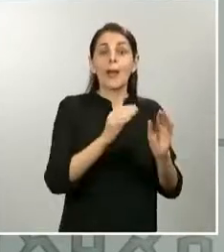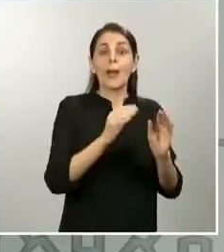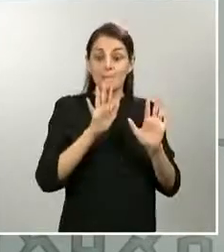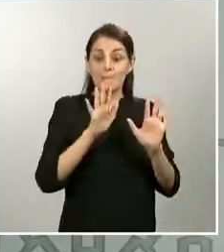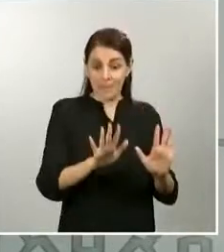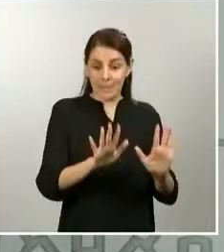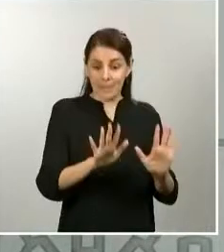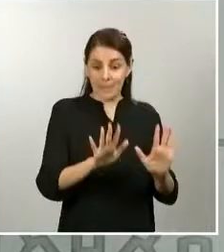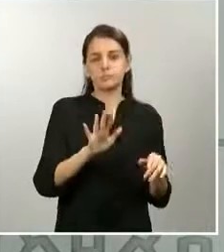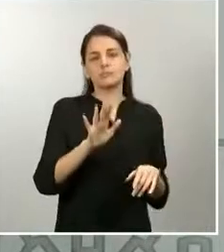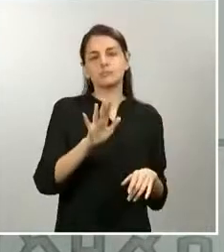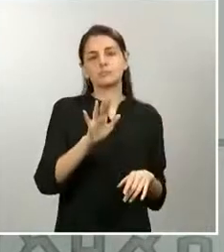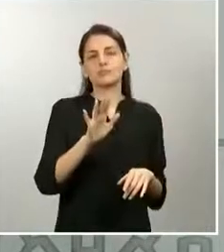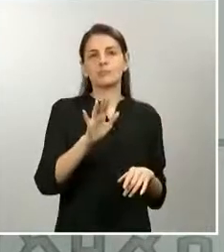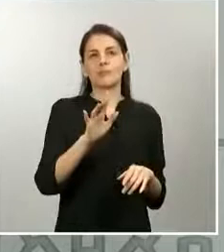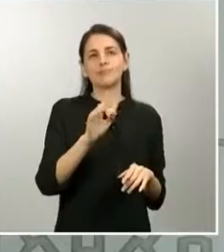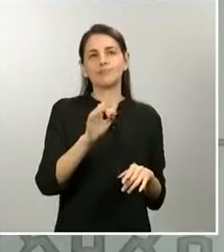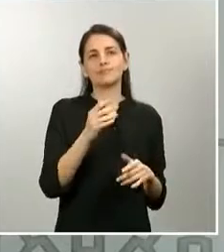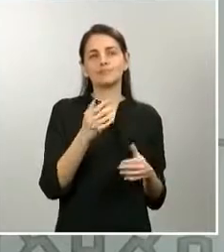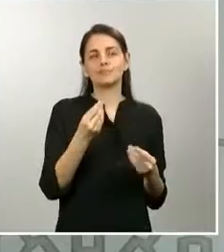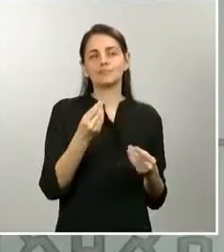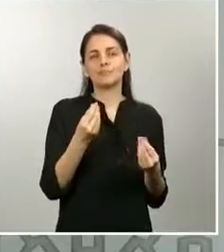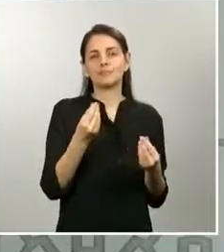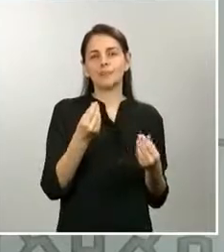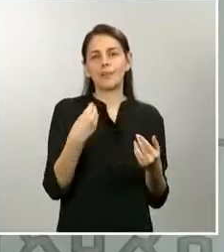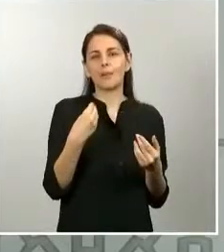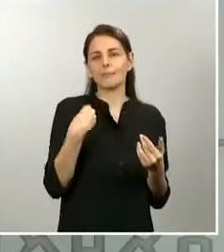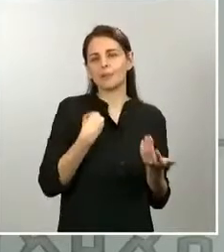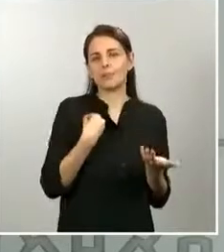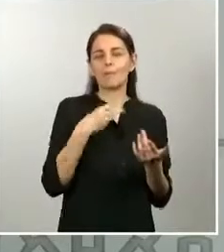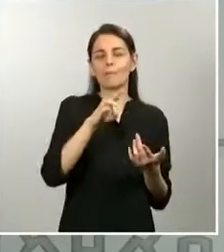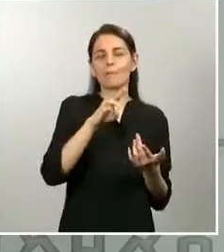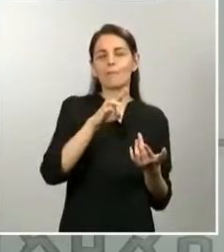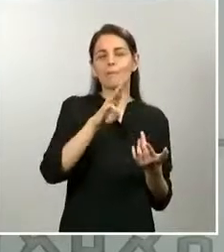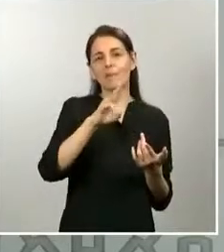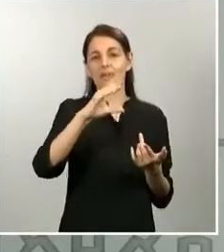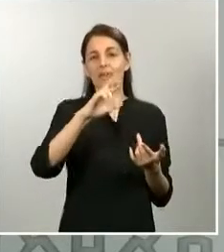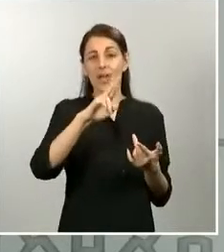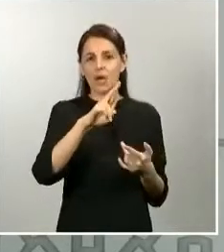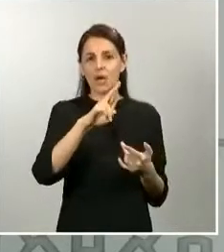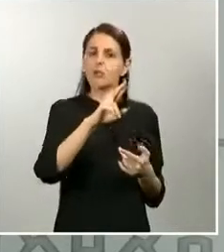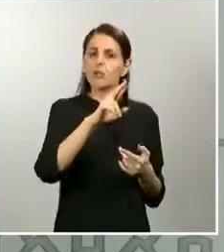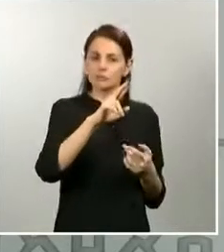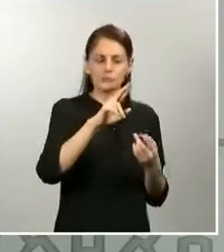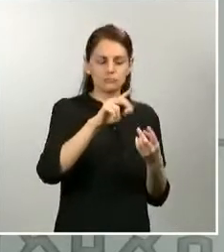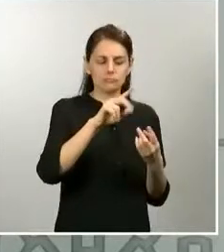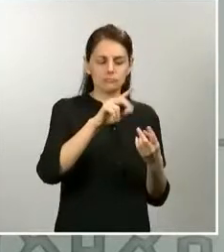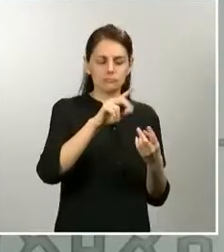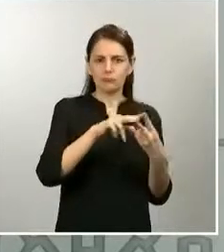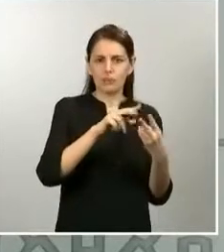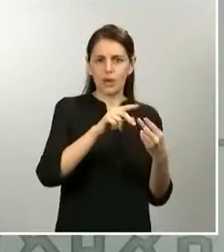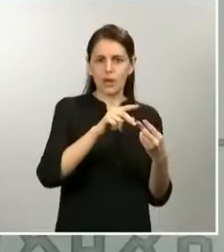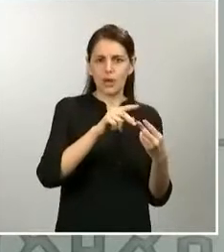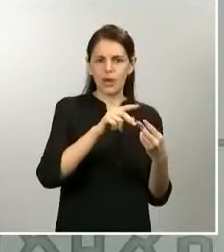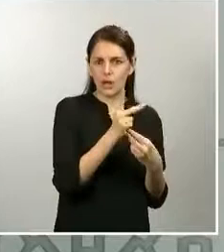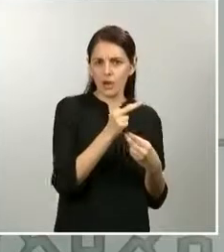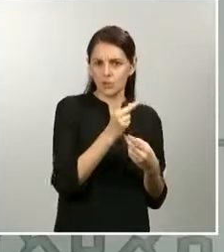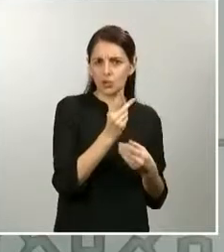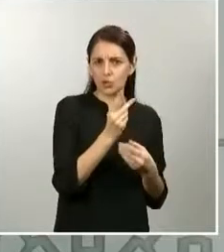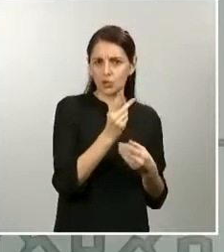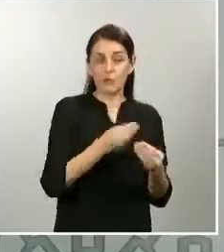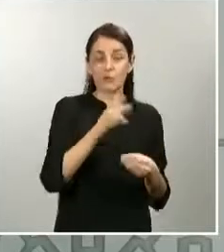haciendo, que son las PCR. Las PCR son las técnicas más fiables para este diagnóstico